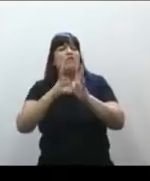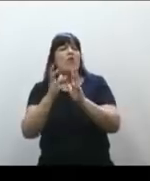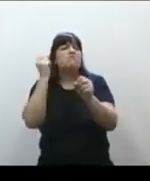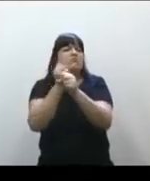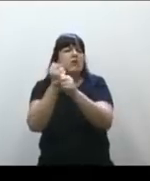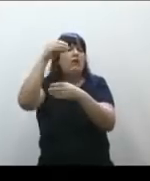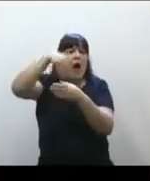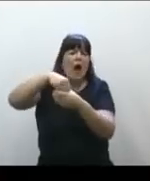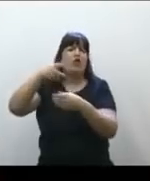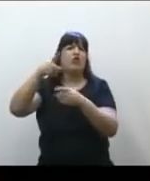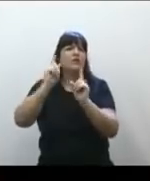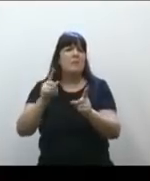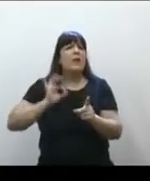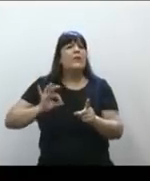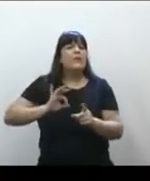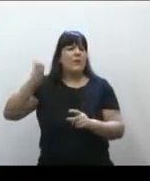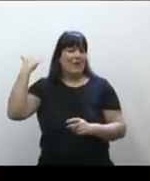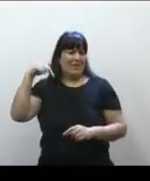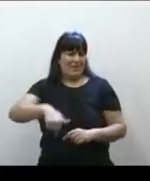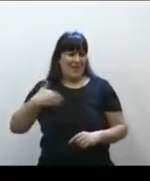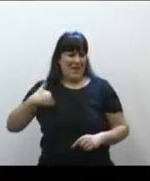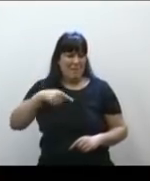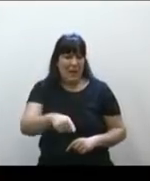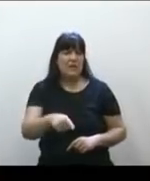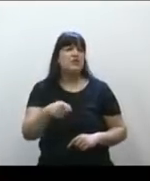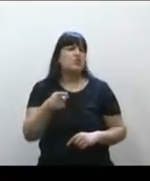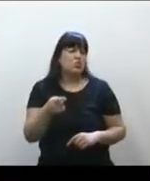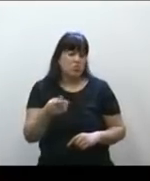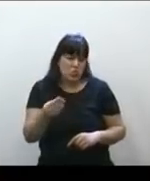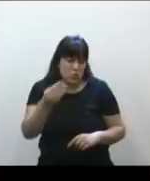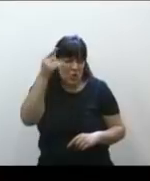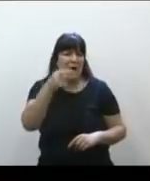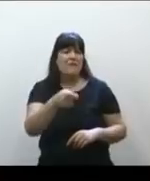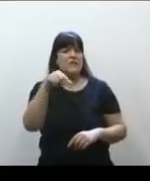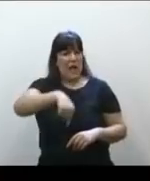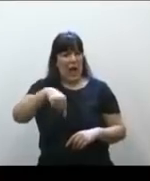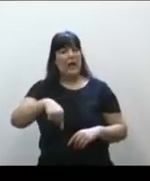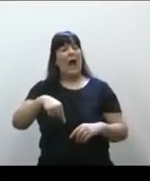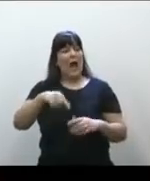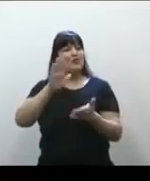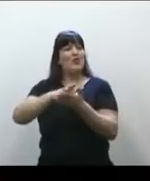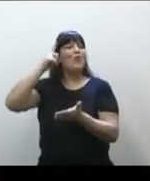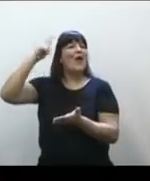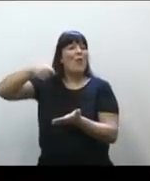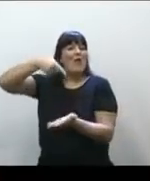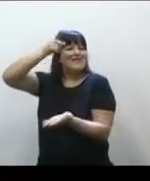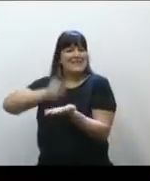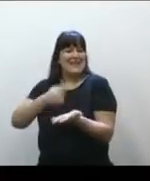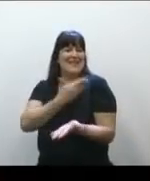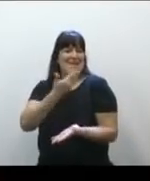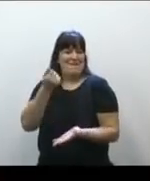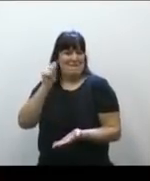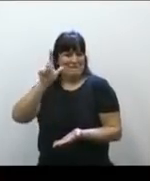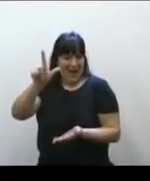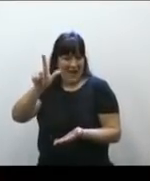y en la historia de nuestro país, y tantas veces destacado acá el caso FAL, también la